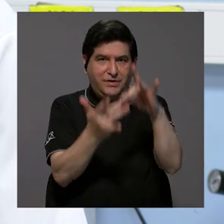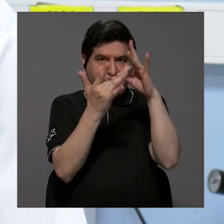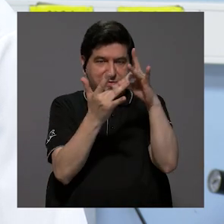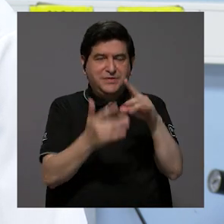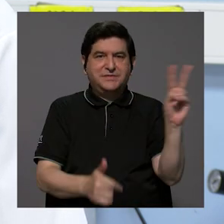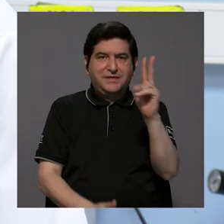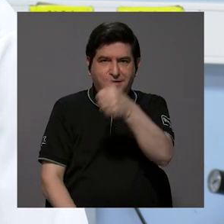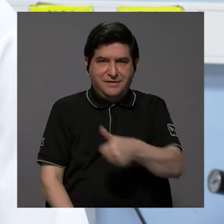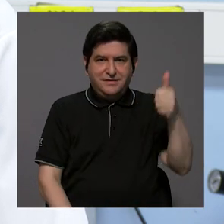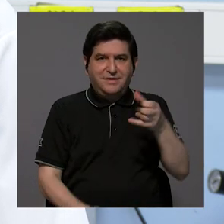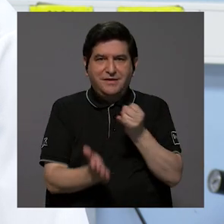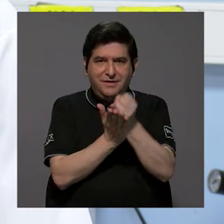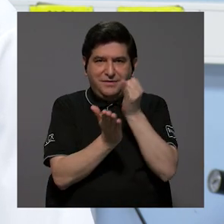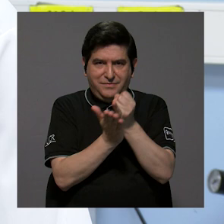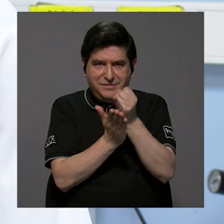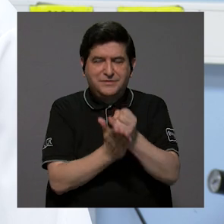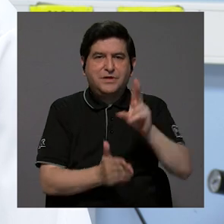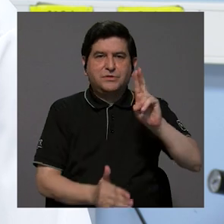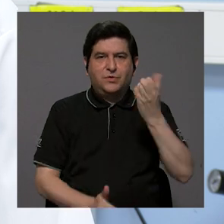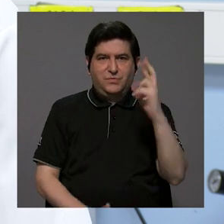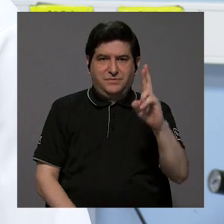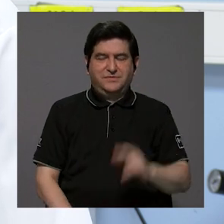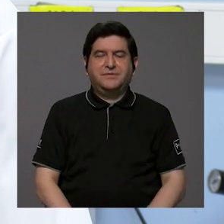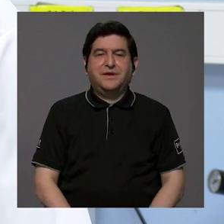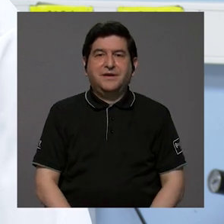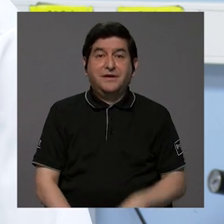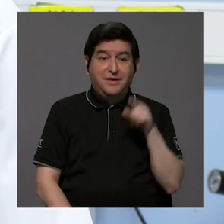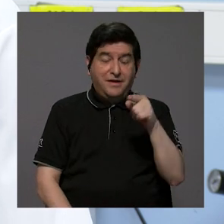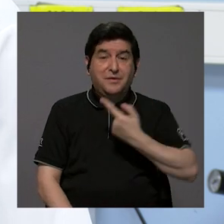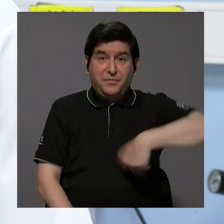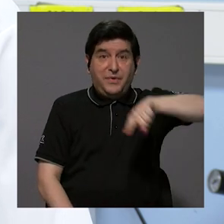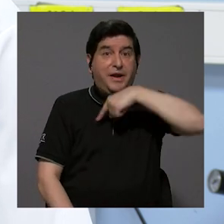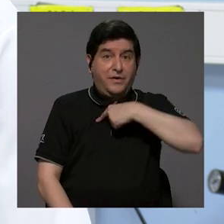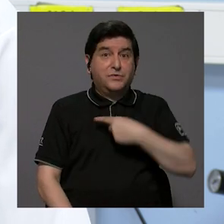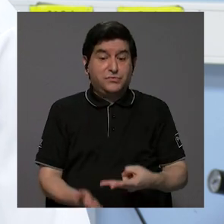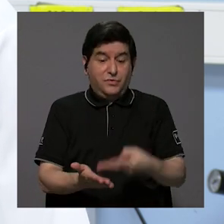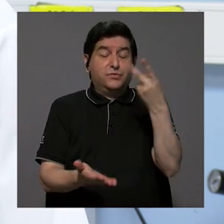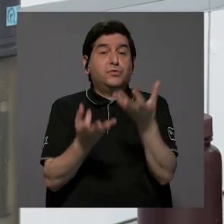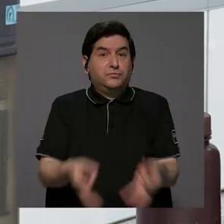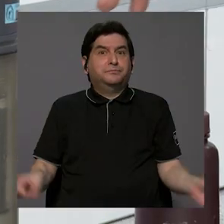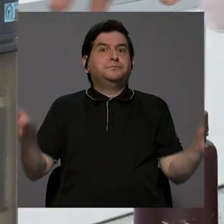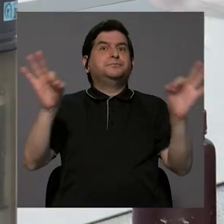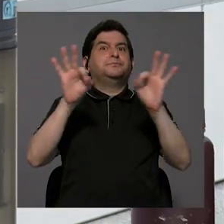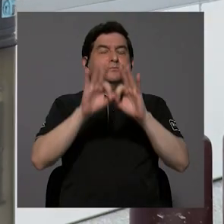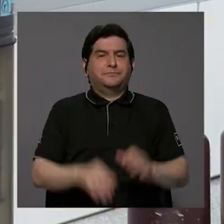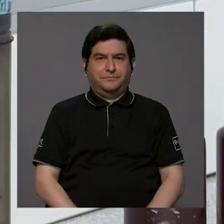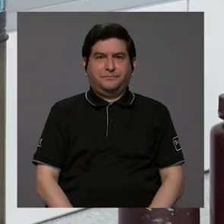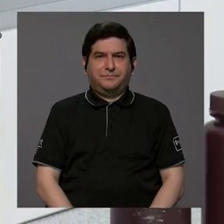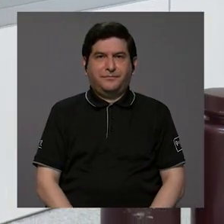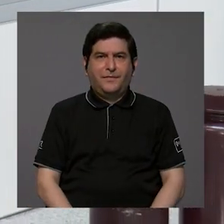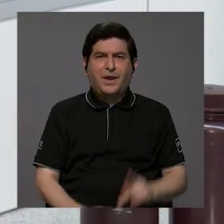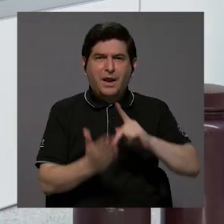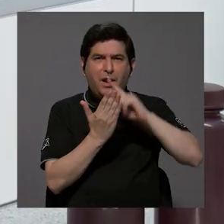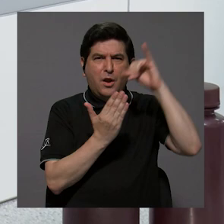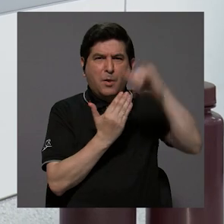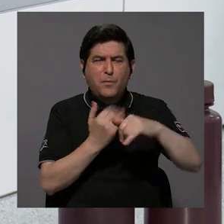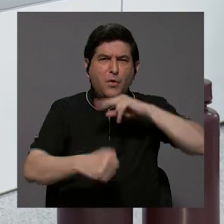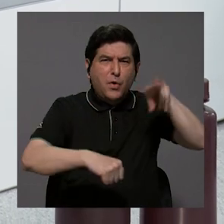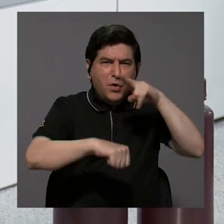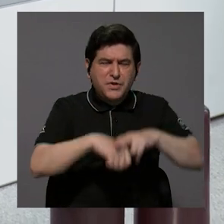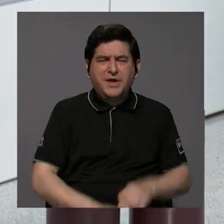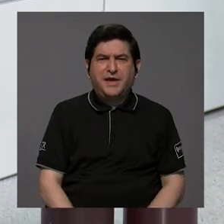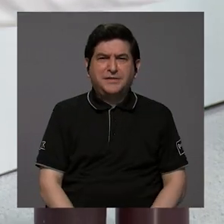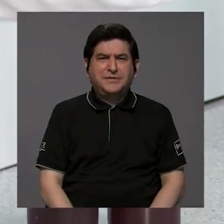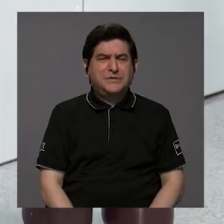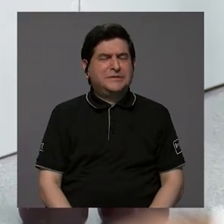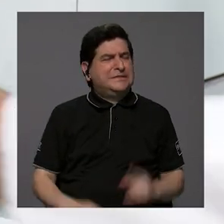la Vicerrectoría de Investigación de la Universidad de Costa Rica, que es un fondo perfecto de nosotros, bastante cuantioso, que con un proyecto regular o de fondos ordinarios